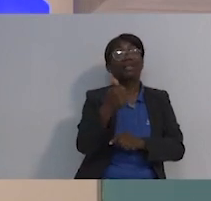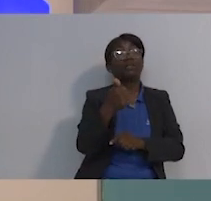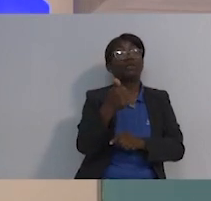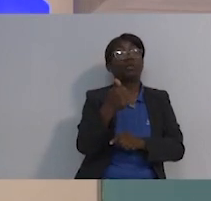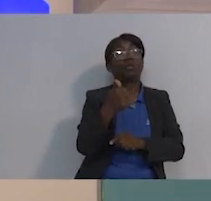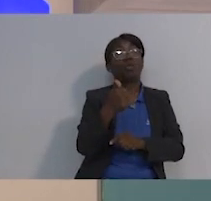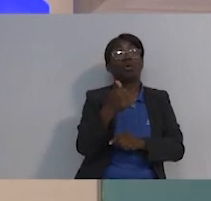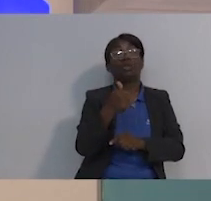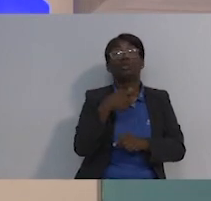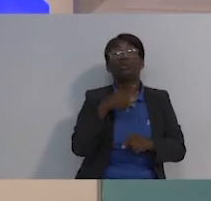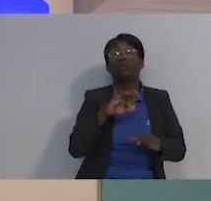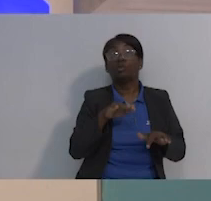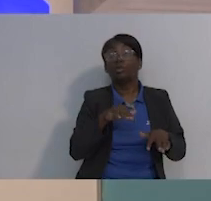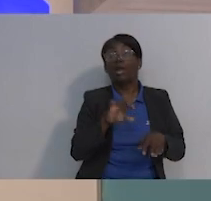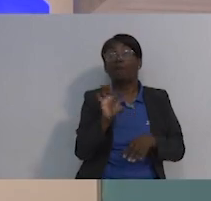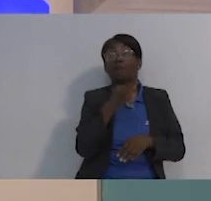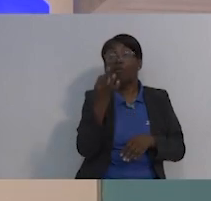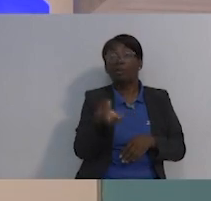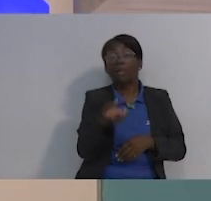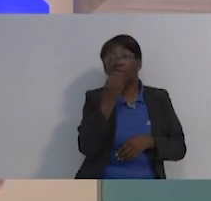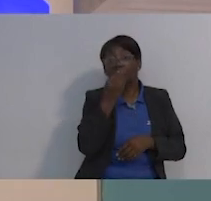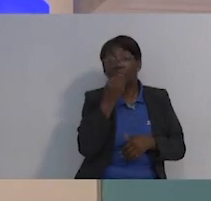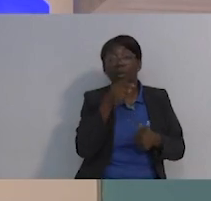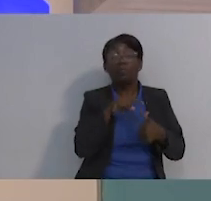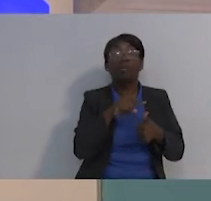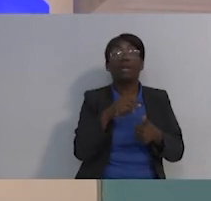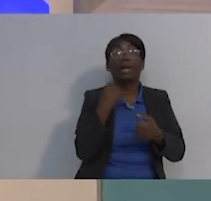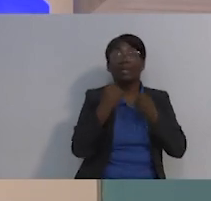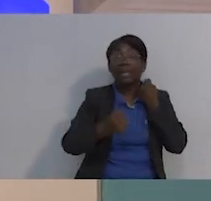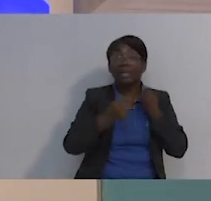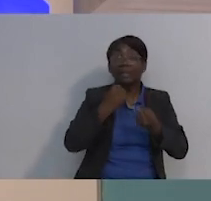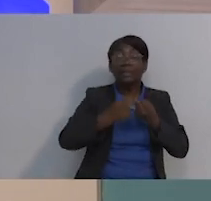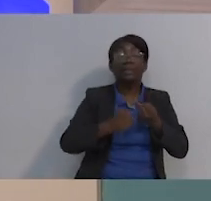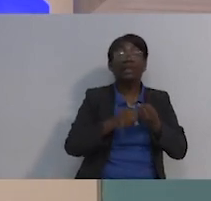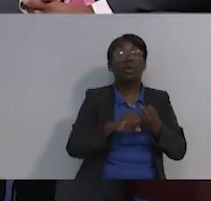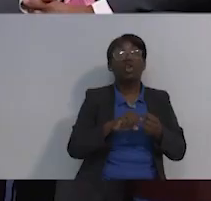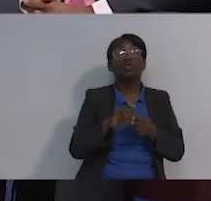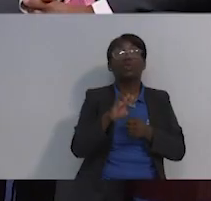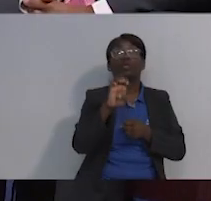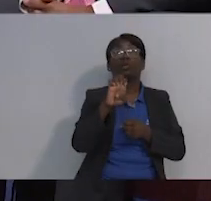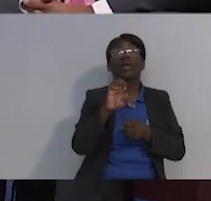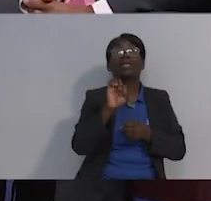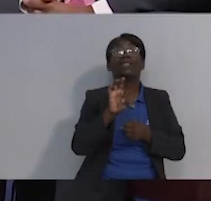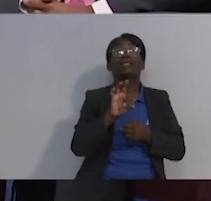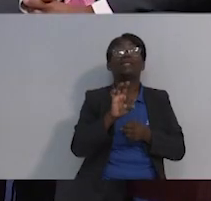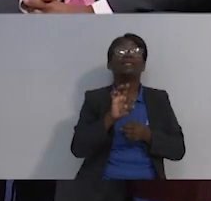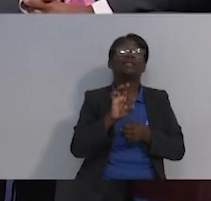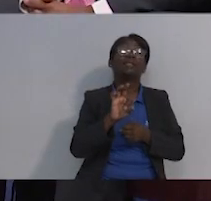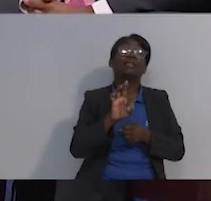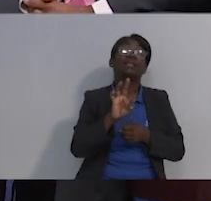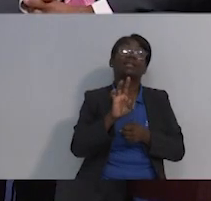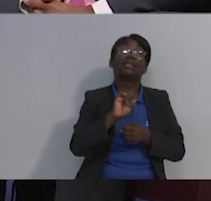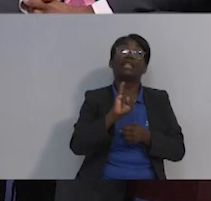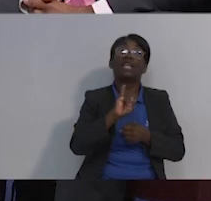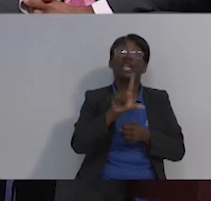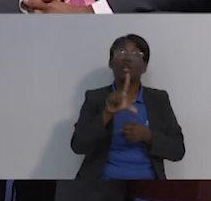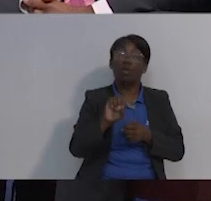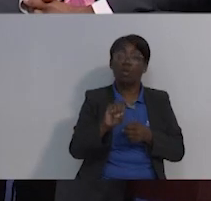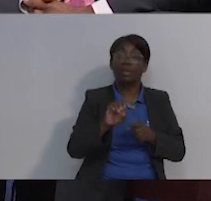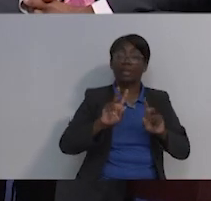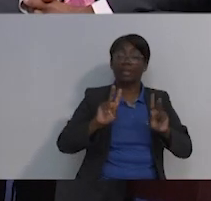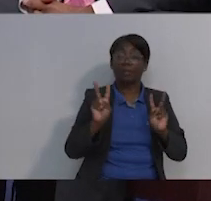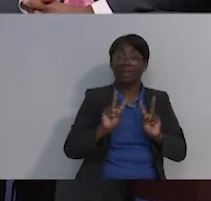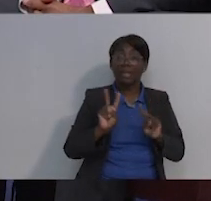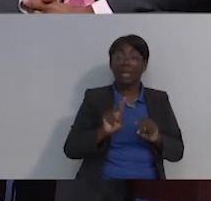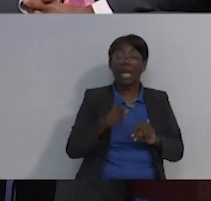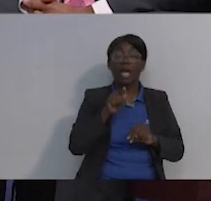relaciones interpersonales, de trabajo, profesionales, nuestra relación con Dios ayuda muchísimo, porque